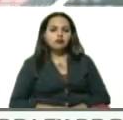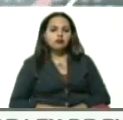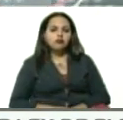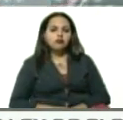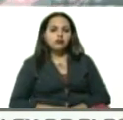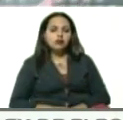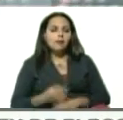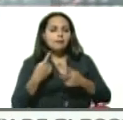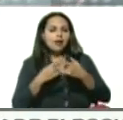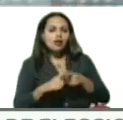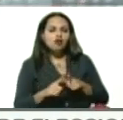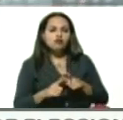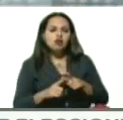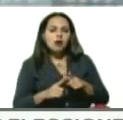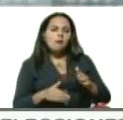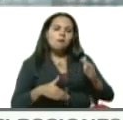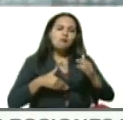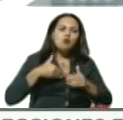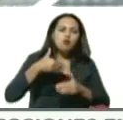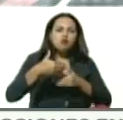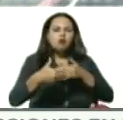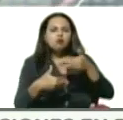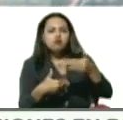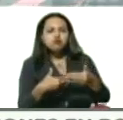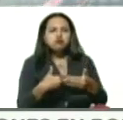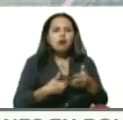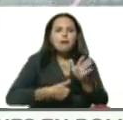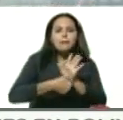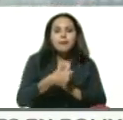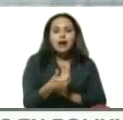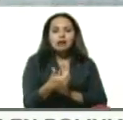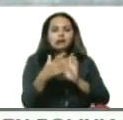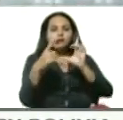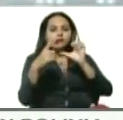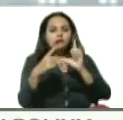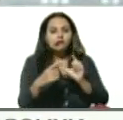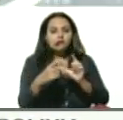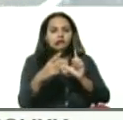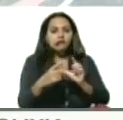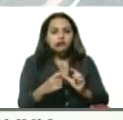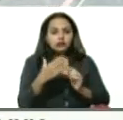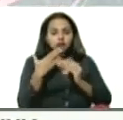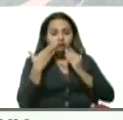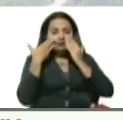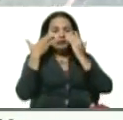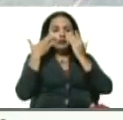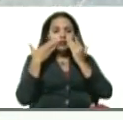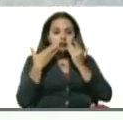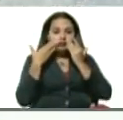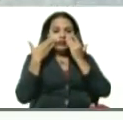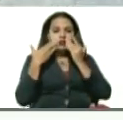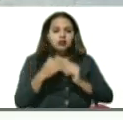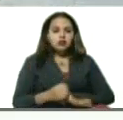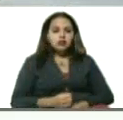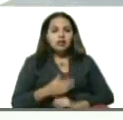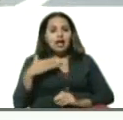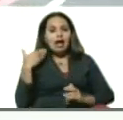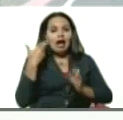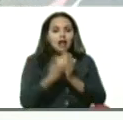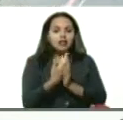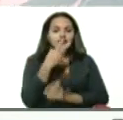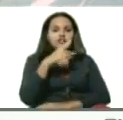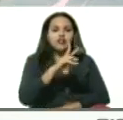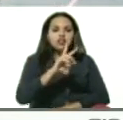no fue la esperada, hubo un deterioro progresivo de su función respiratoria, y el 21 de